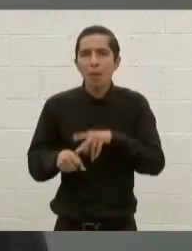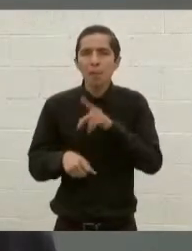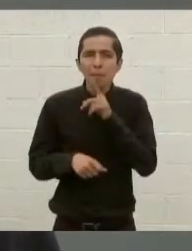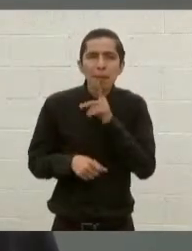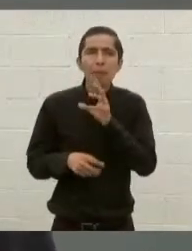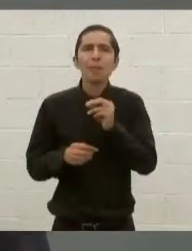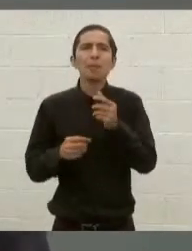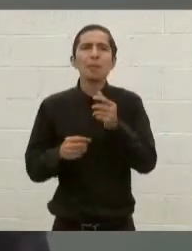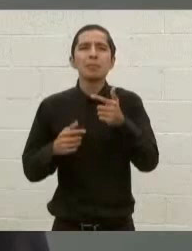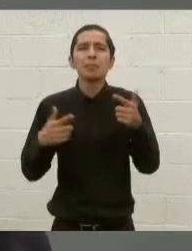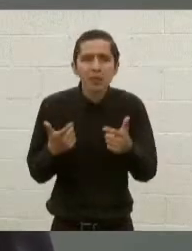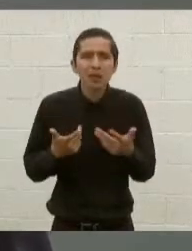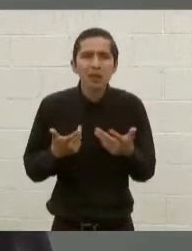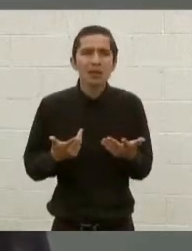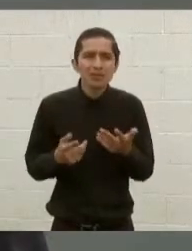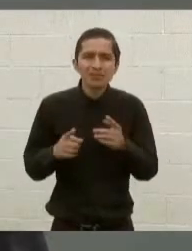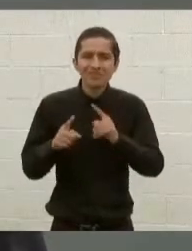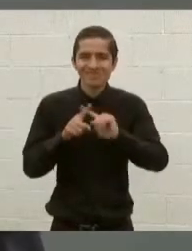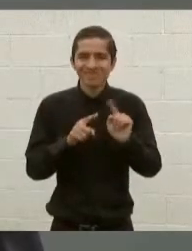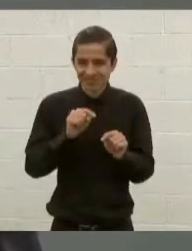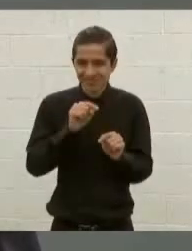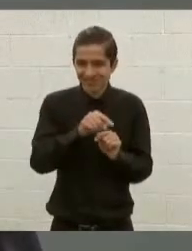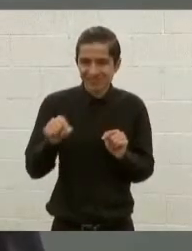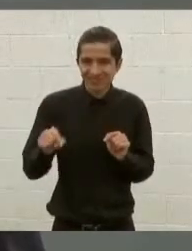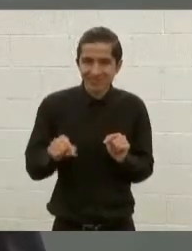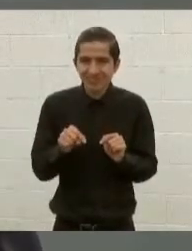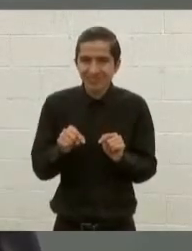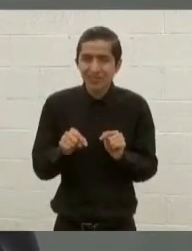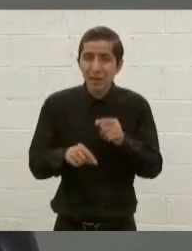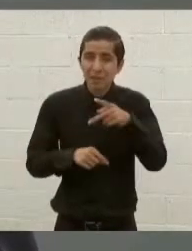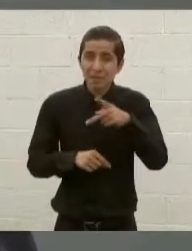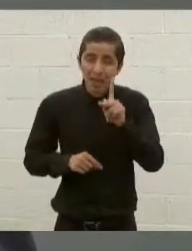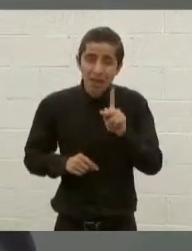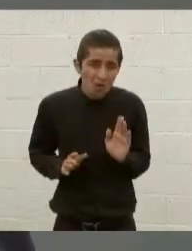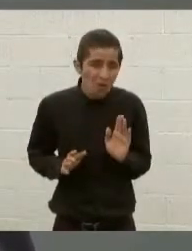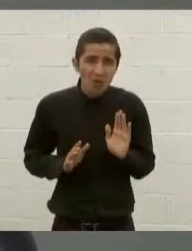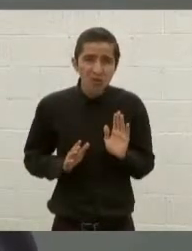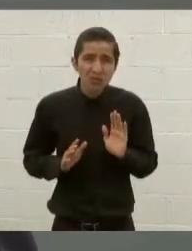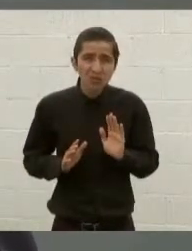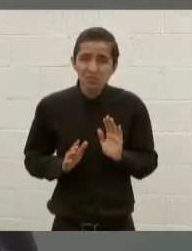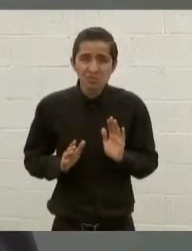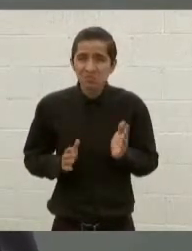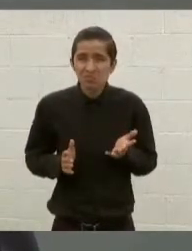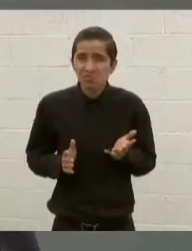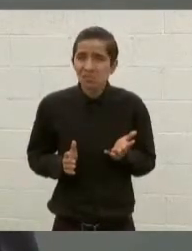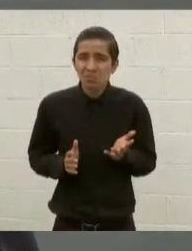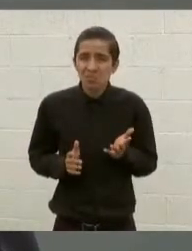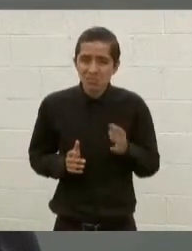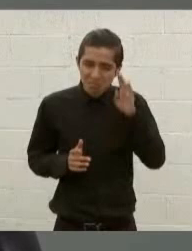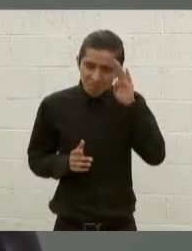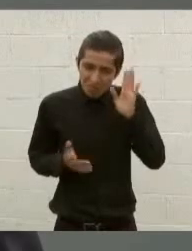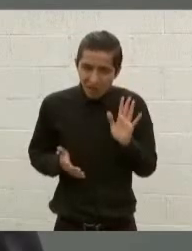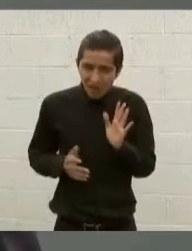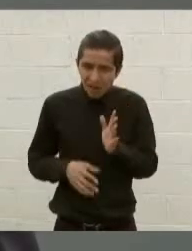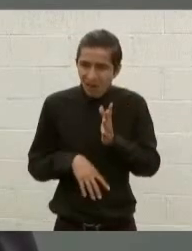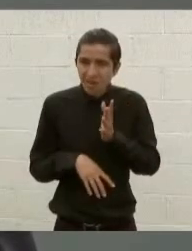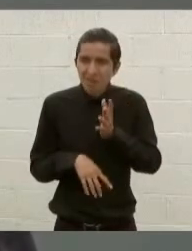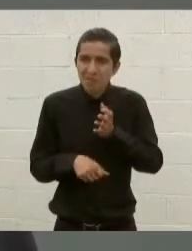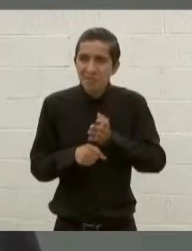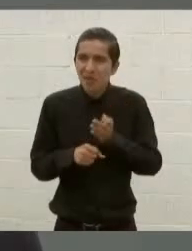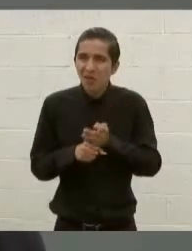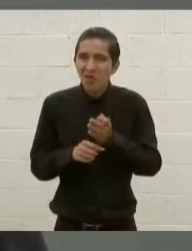fuego en Tláhuac, pero no sería conveniente aún y como